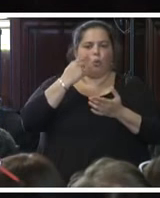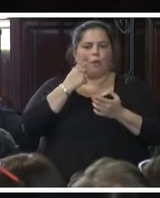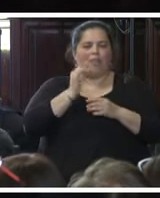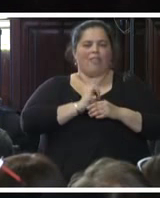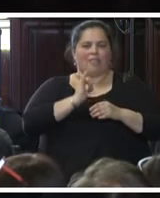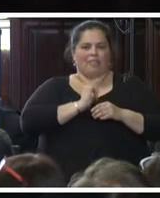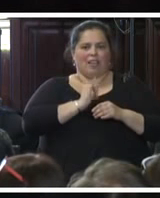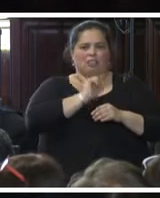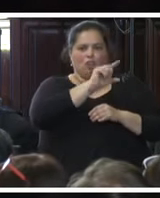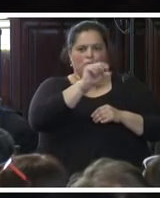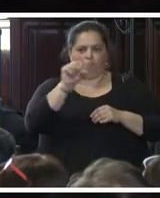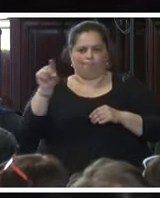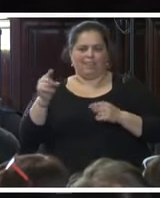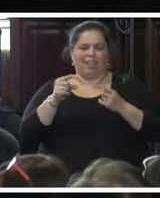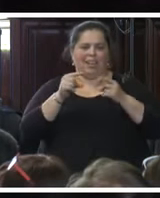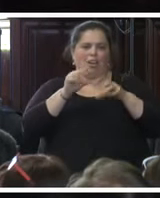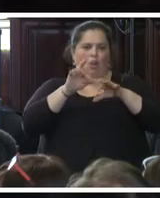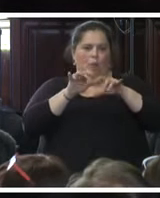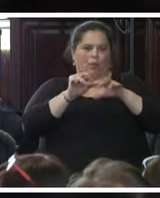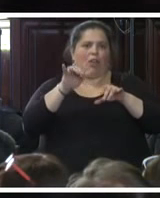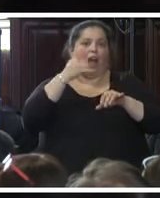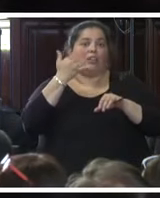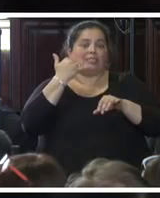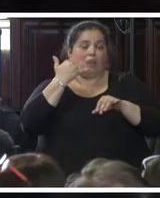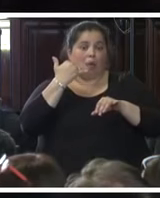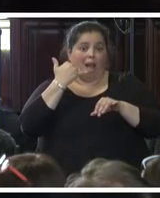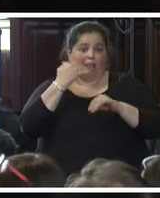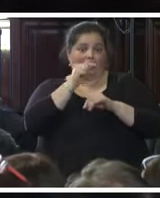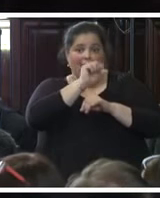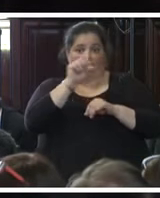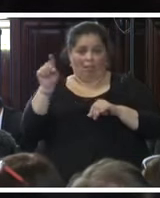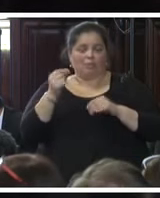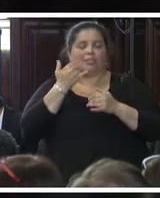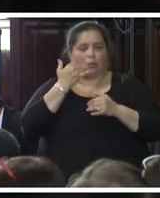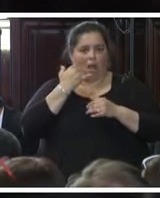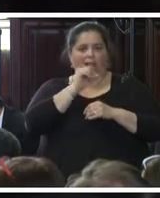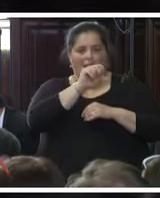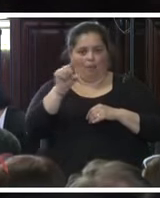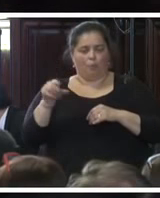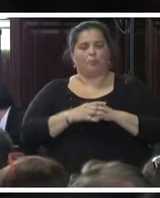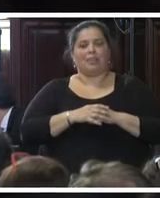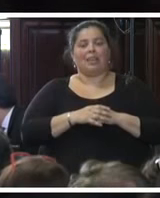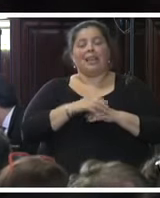de aparatos de telefonía celular. 5.808